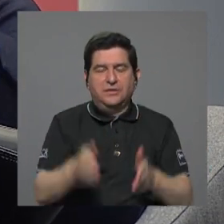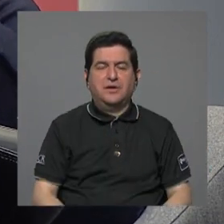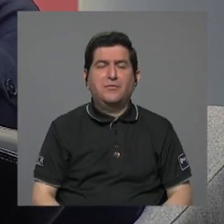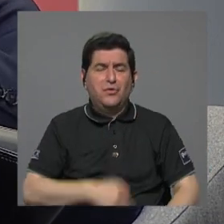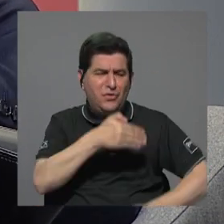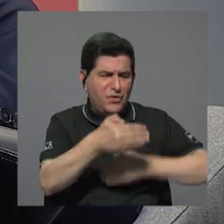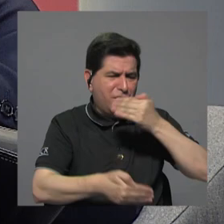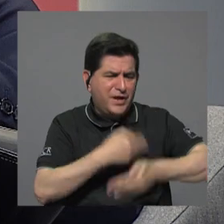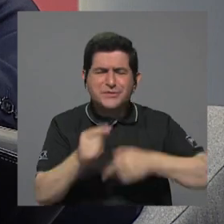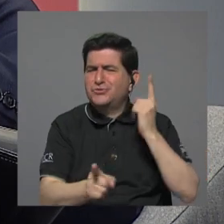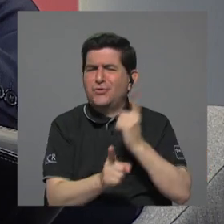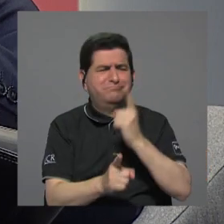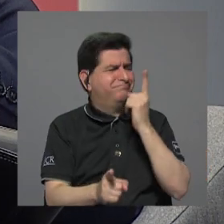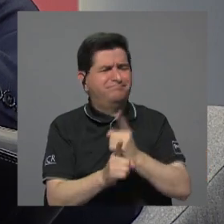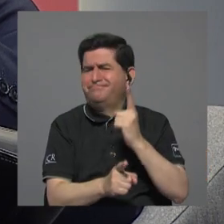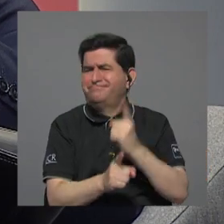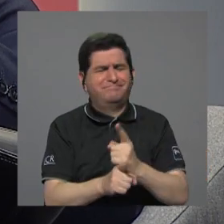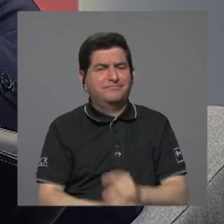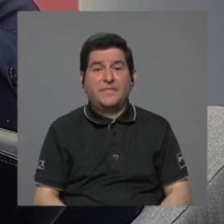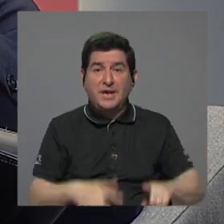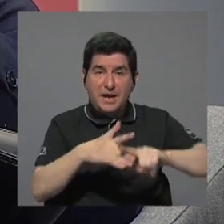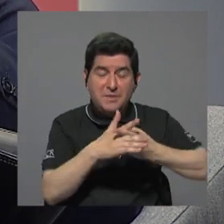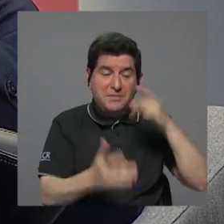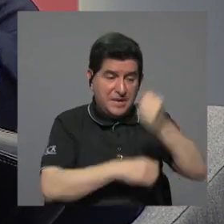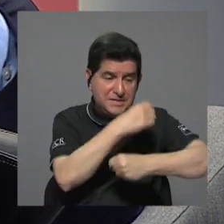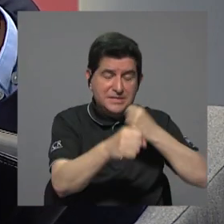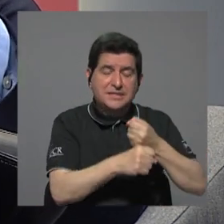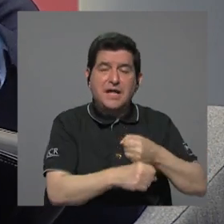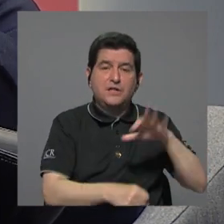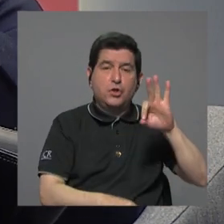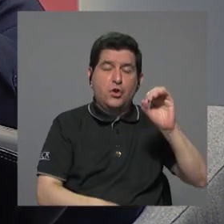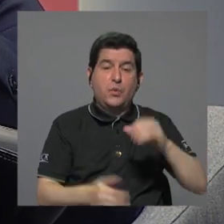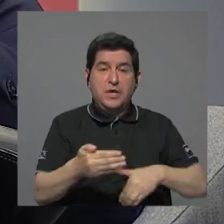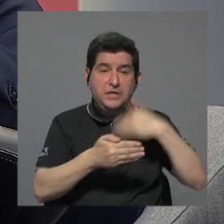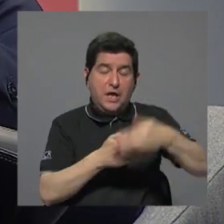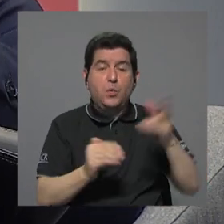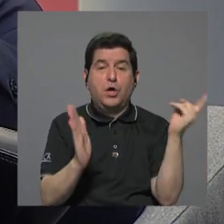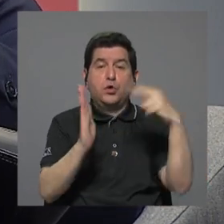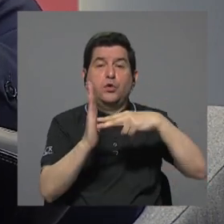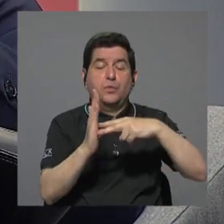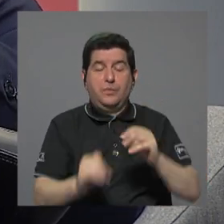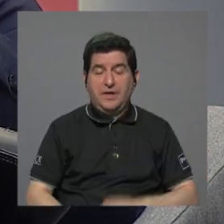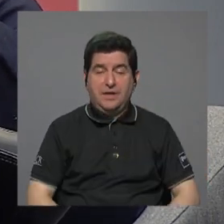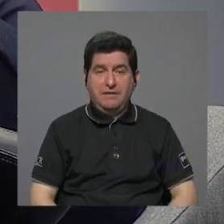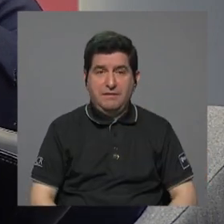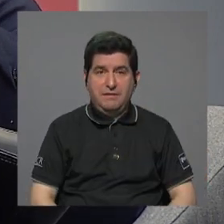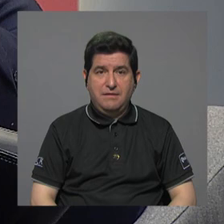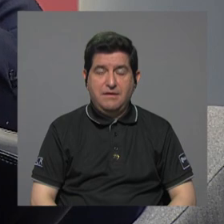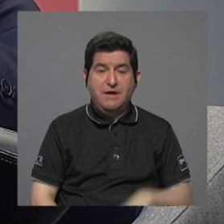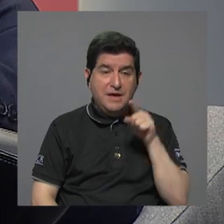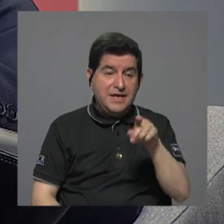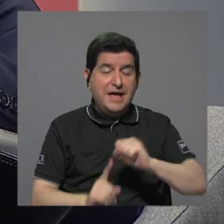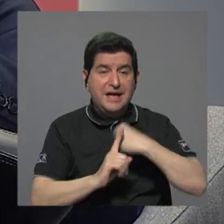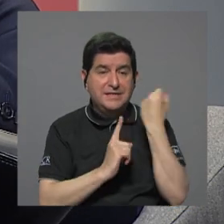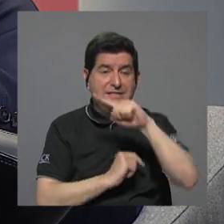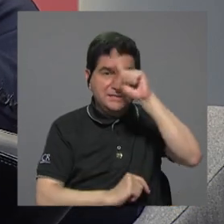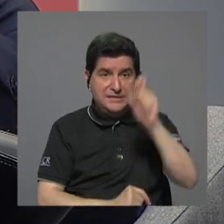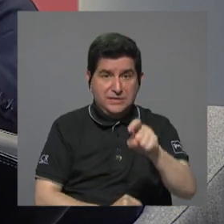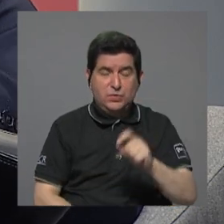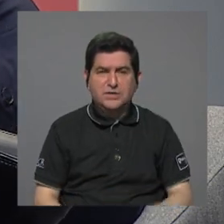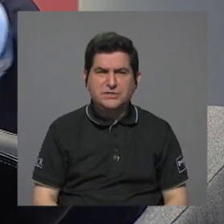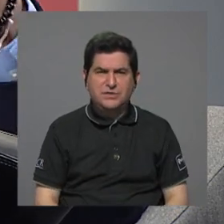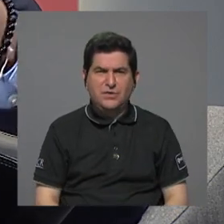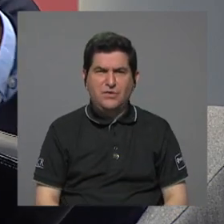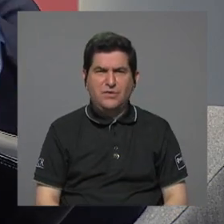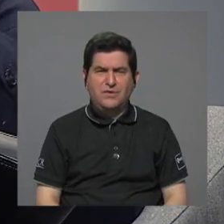gestión que no fue correcta empezando en los 90 siguiendo en el 2000 y pareciera que y ahí es donde viene la gran pregunta usted decía si era